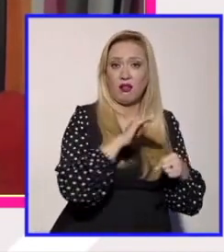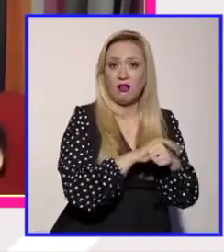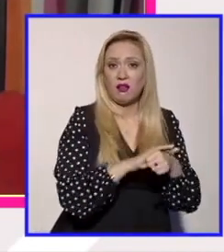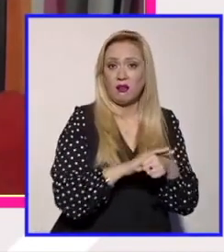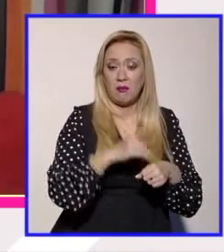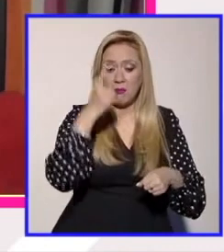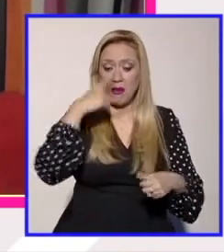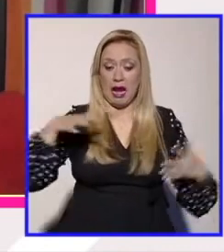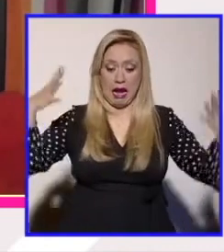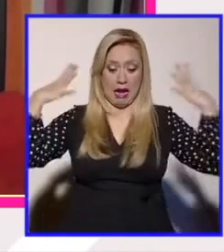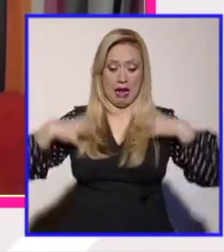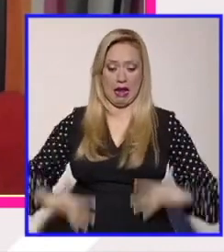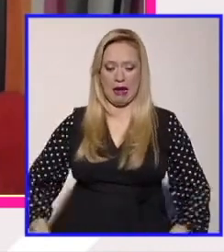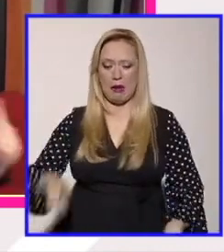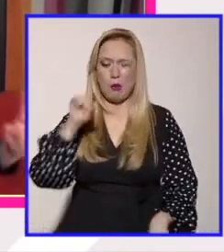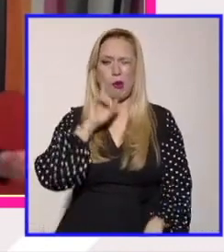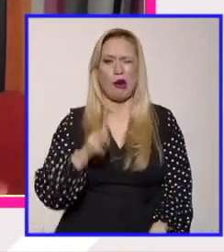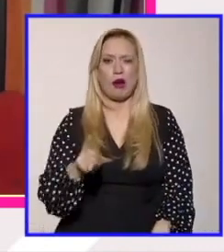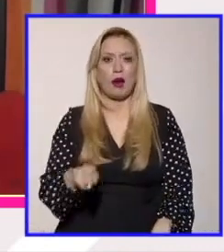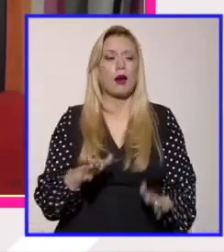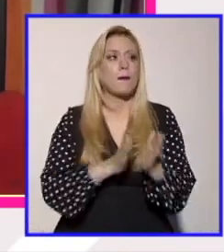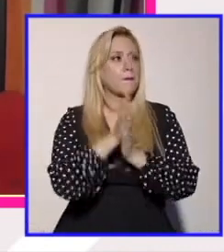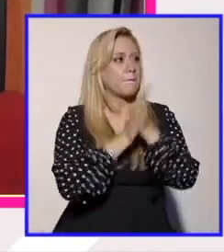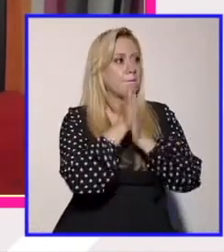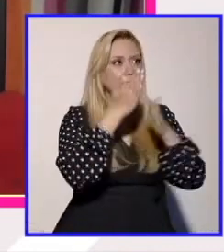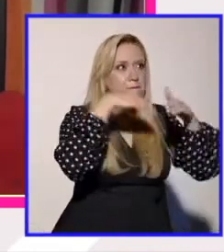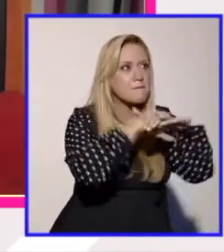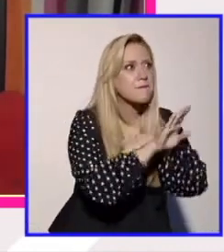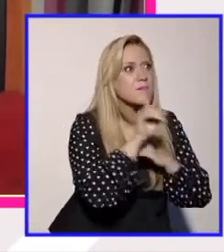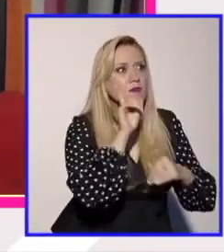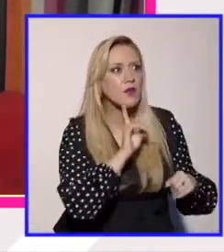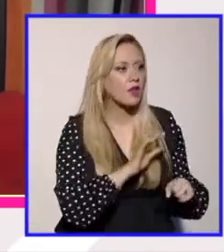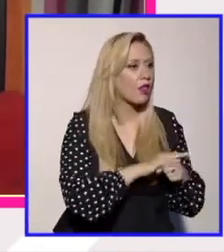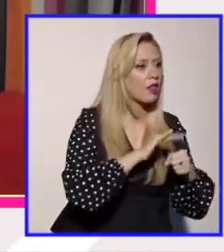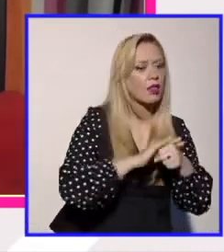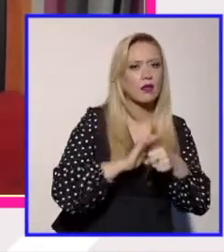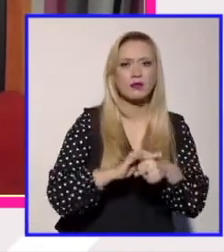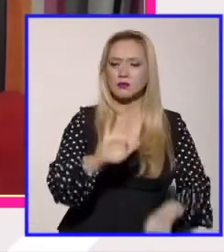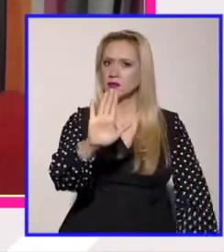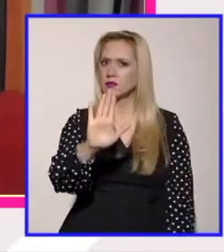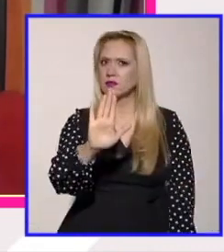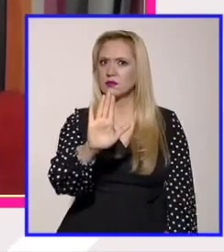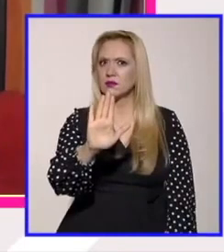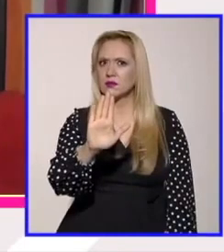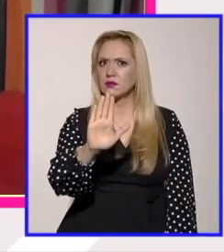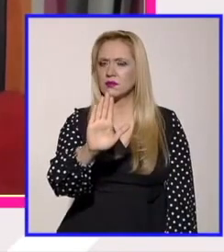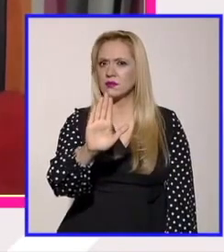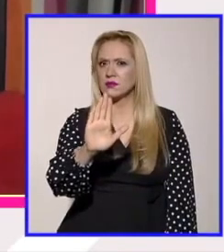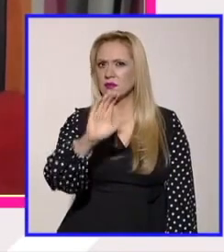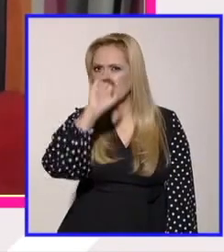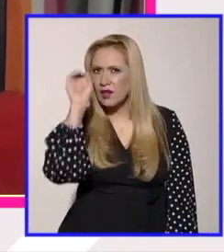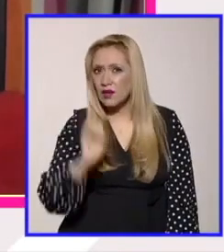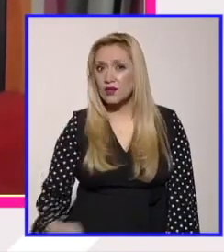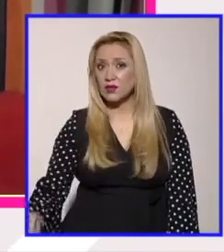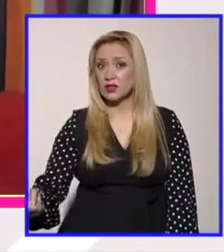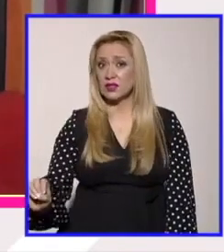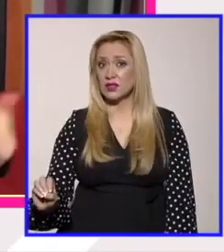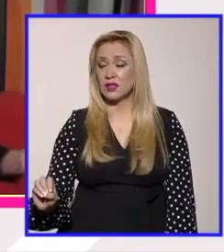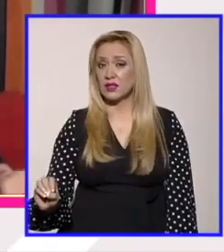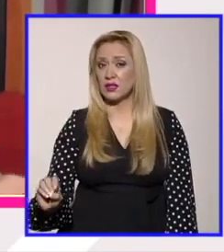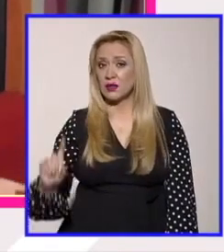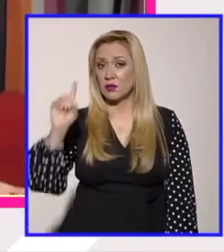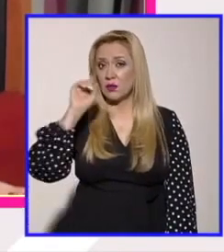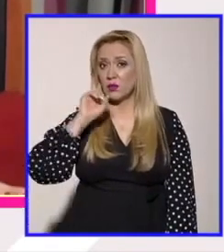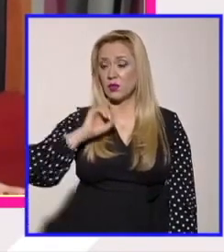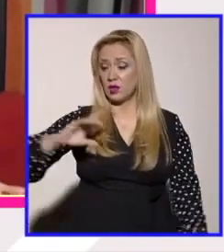para abusar de la ley y usar el vagón de mujeres, entonces tienes que reforzar que las mujeres tengan un look de mujer. De paso que